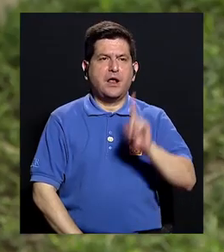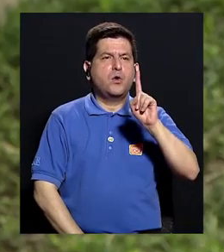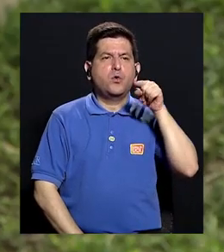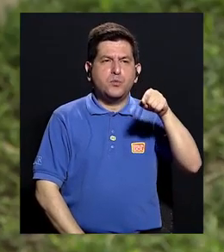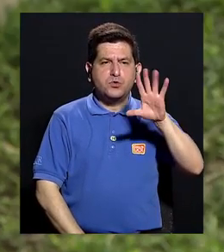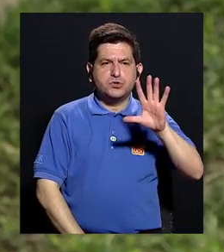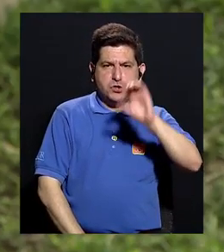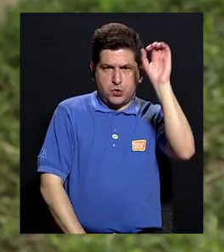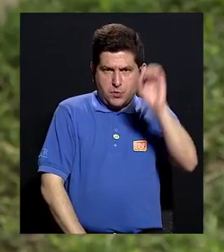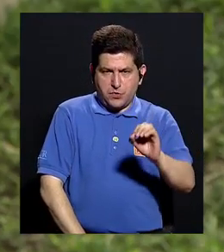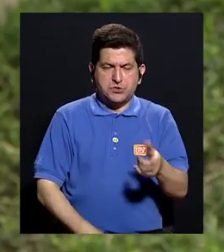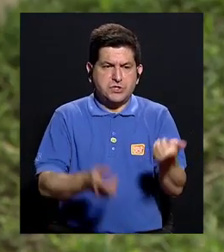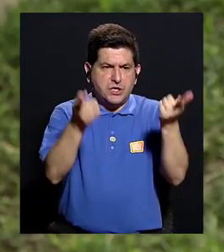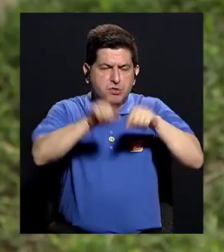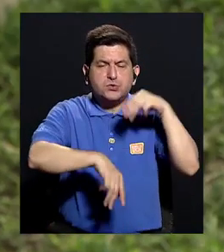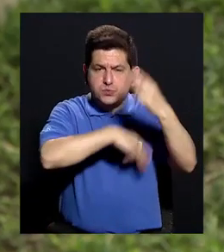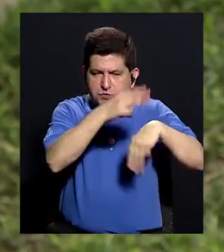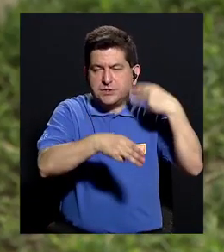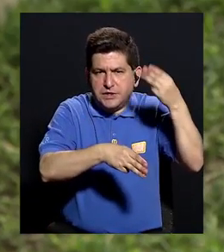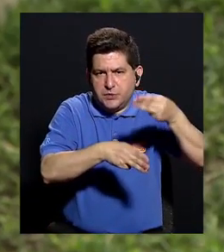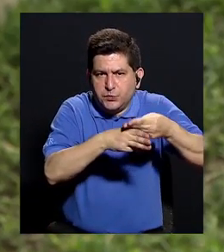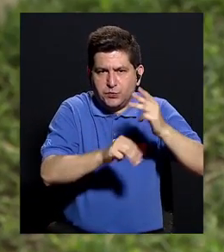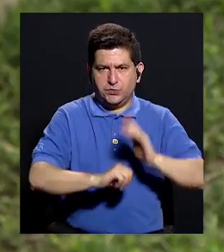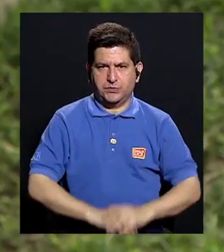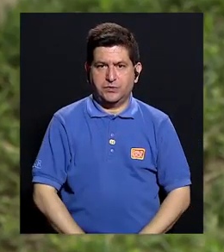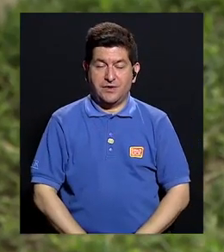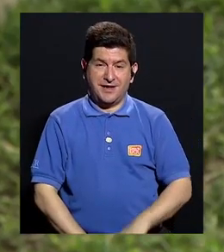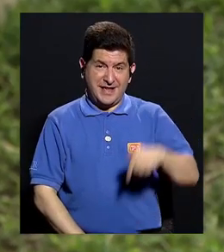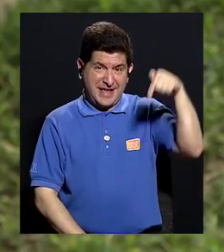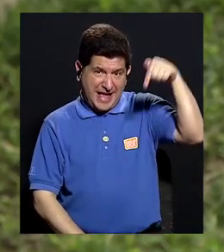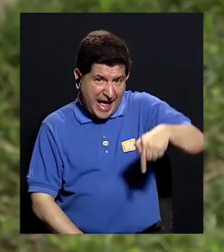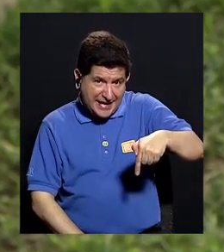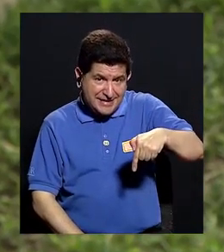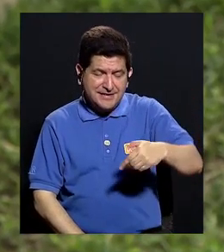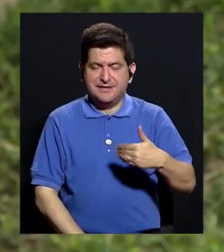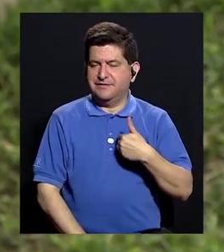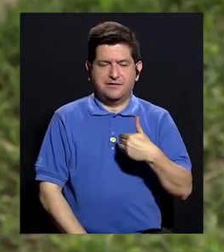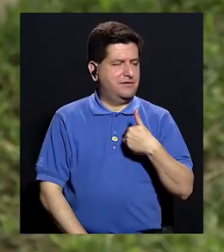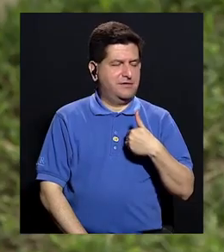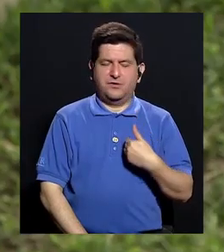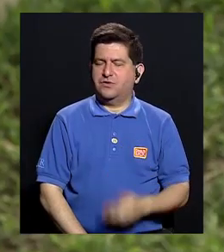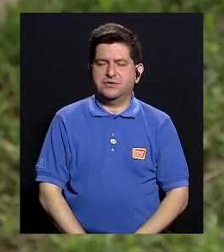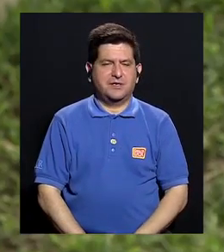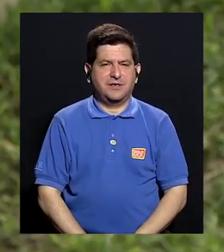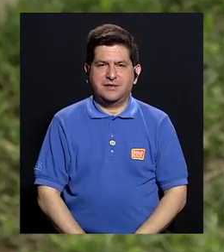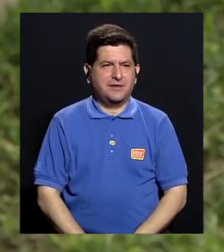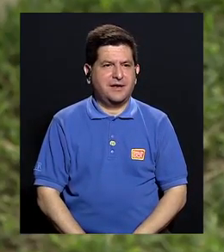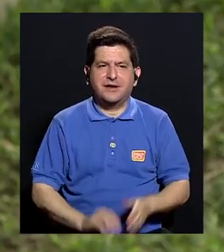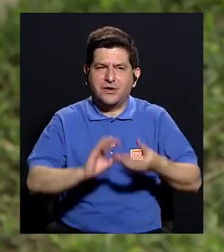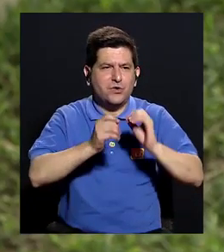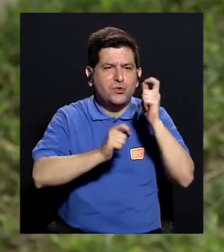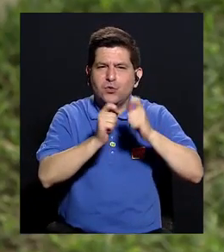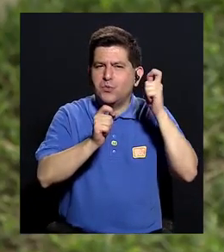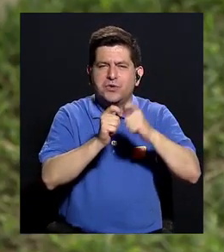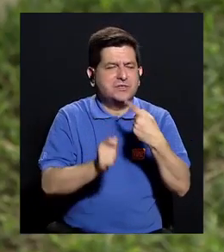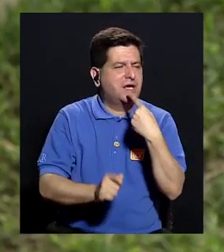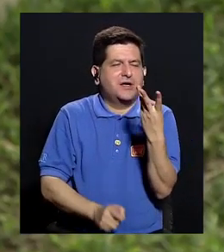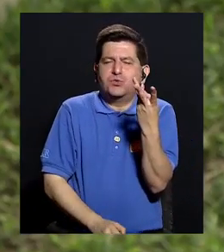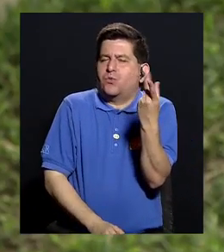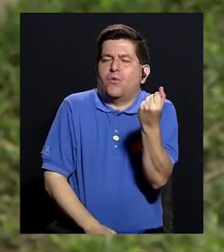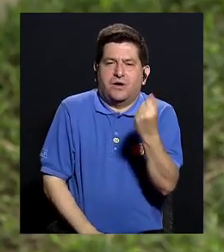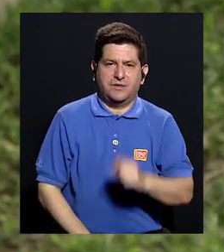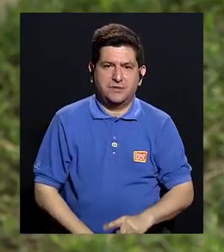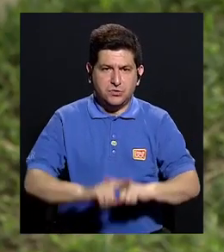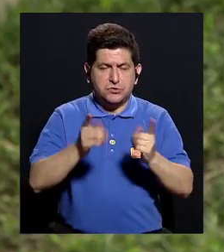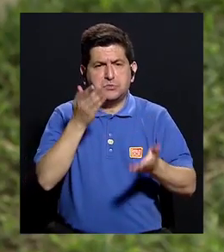.5% se da mucho a nivel mundial. Aquí todavía no tenemos suficientes, ¿verdad? Como para decir que somos tantos,